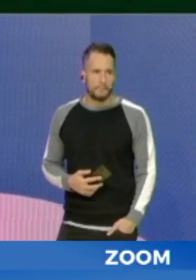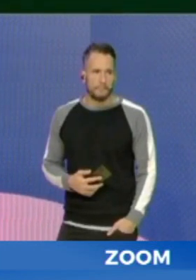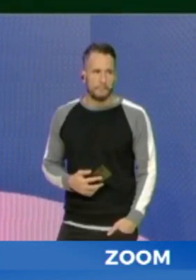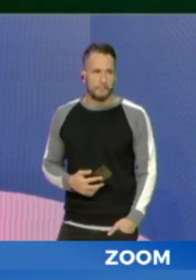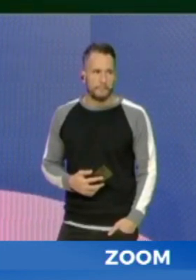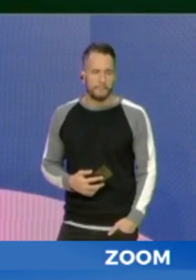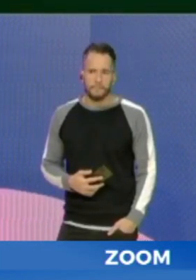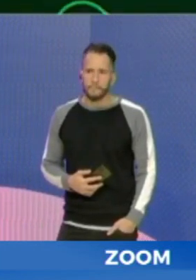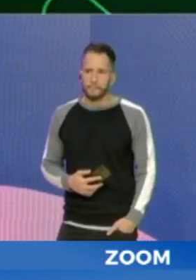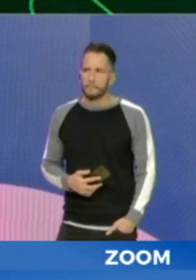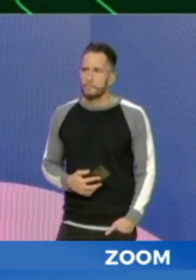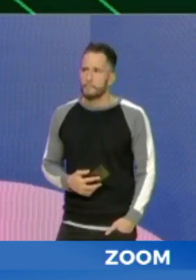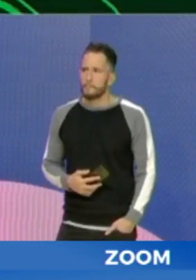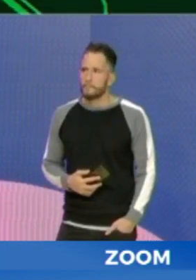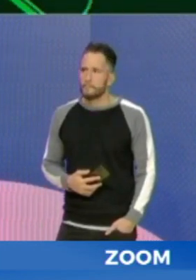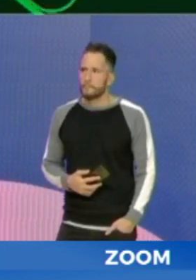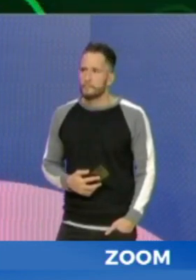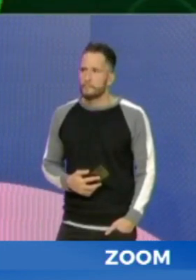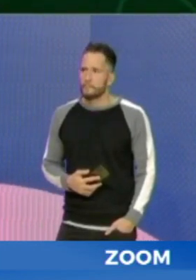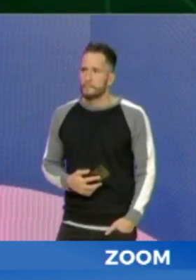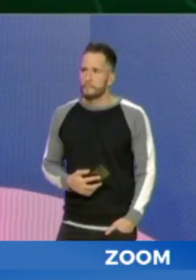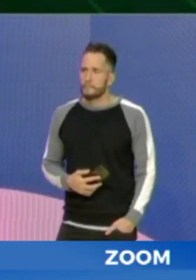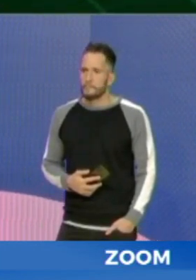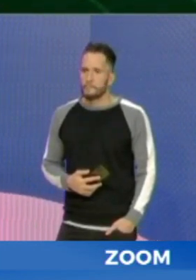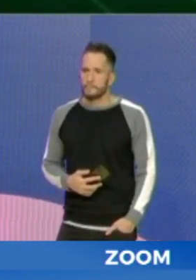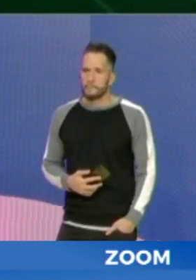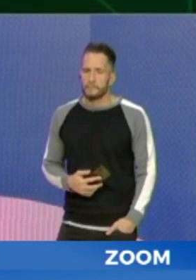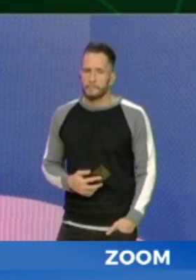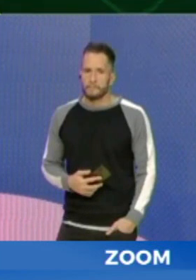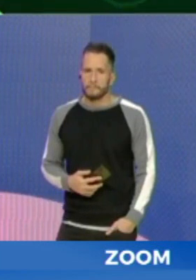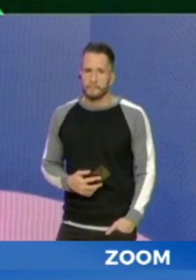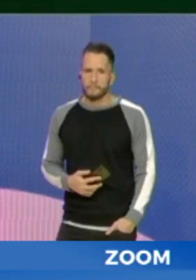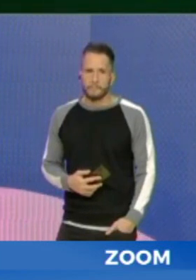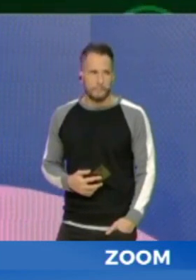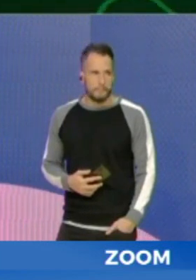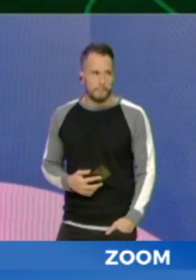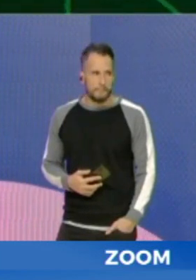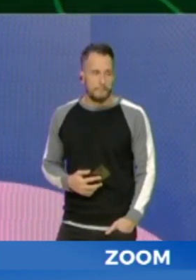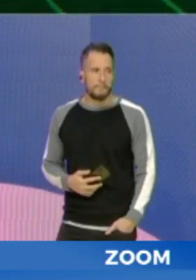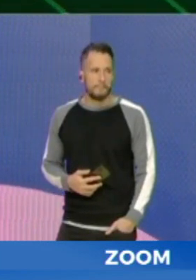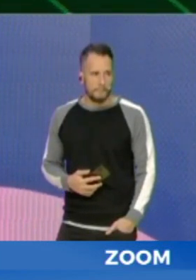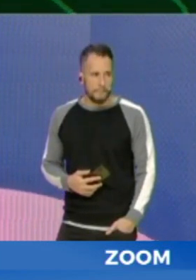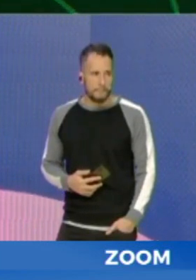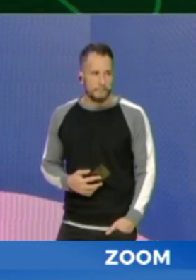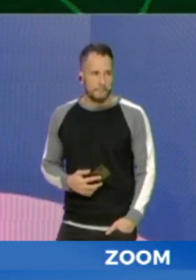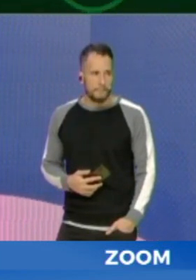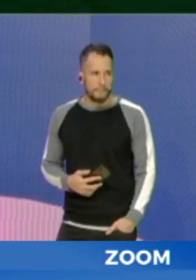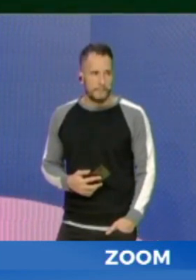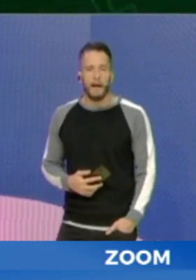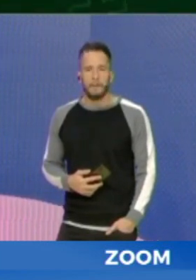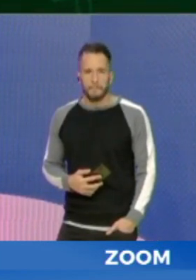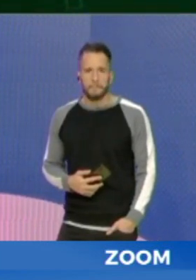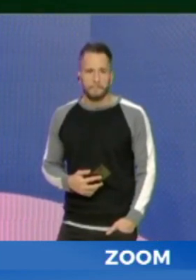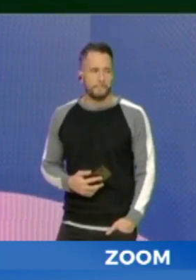compartir lo que llevemos para almorzar, va a haber un servicio de cantina para poder vender bebidas